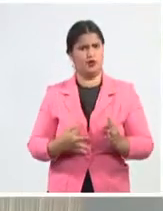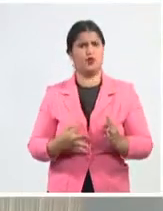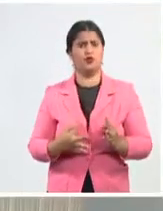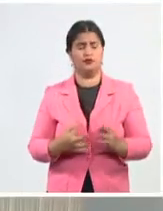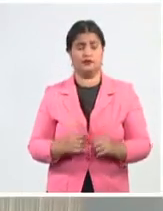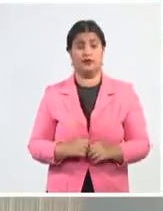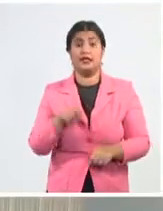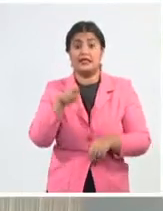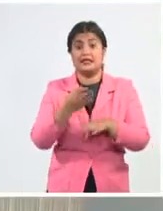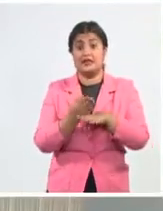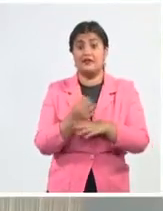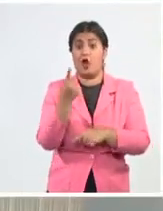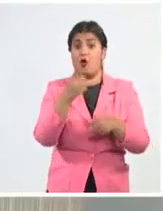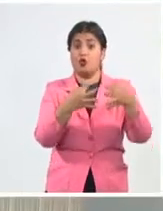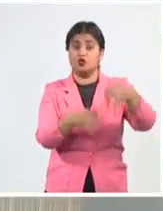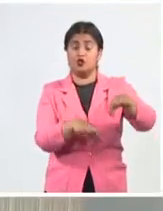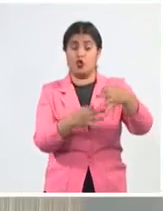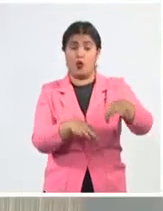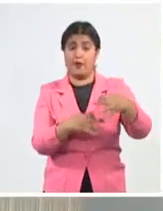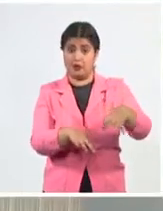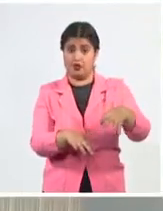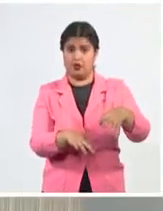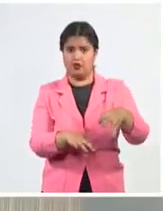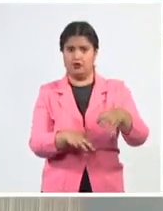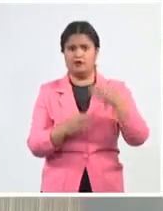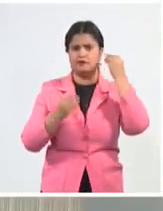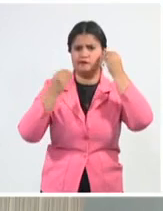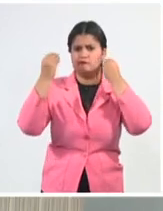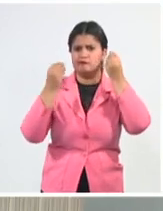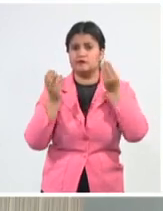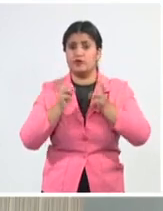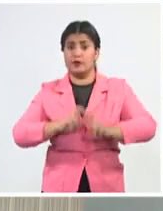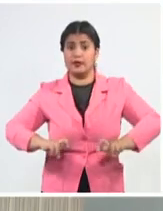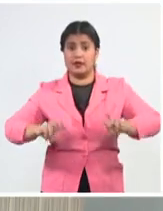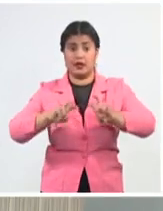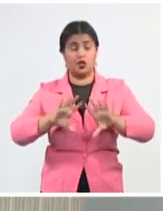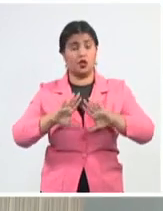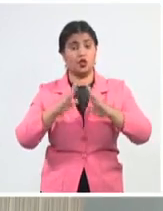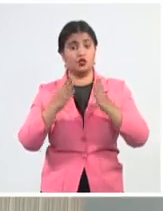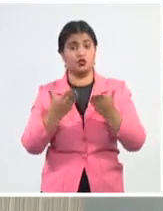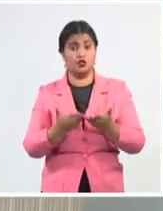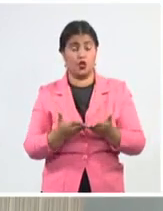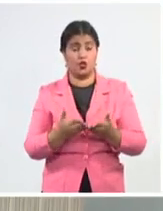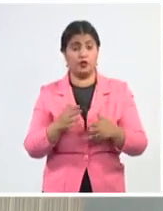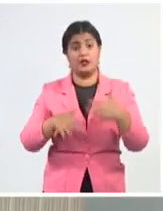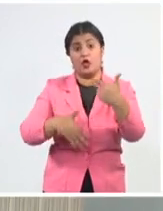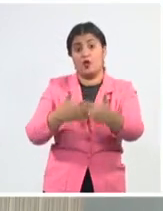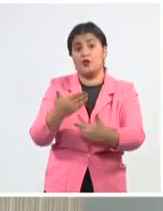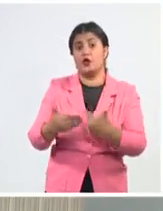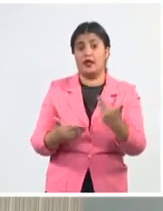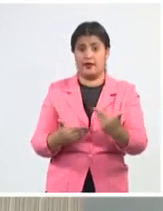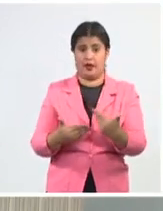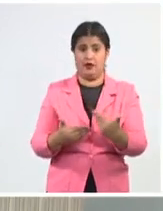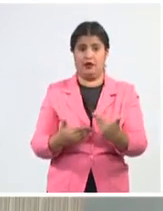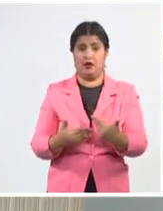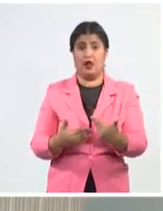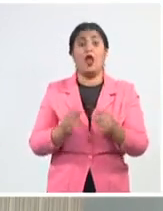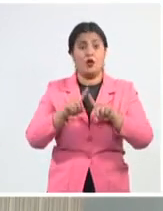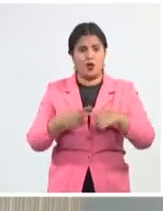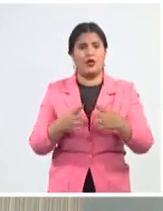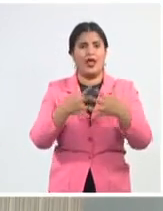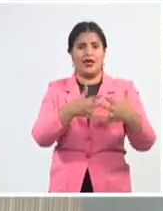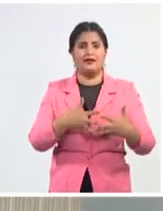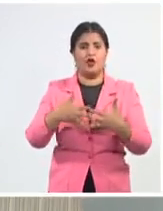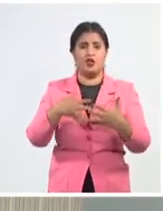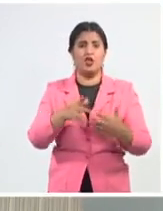primer documento donde se analiza de manera detallada todas las aristas de estos incidentes de salud no identificados y en este caso